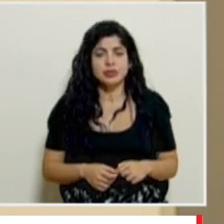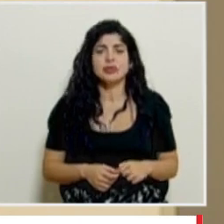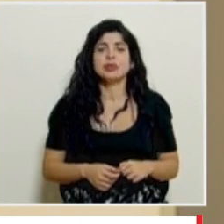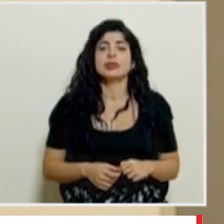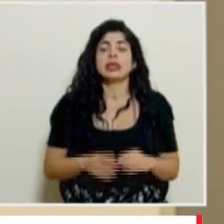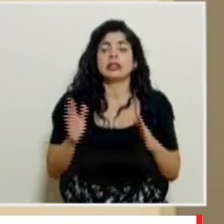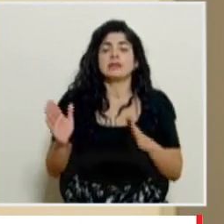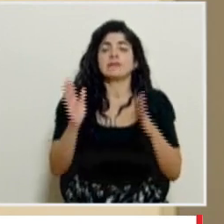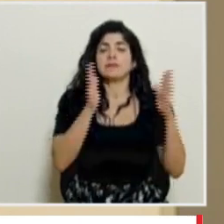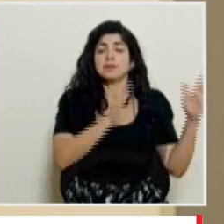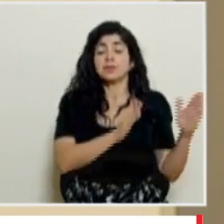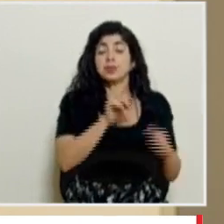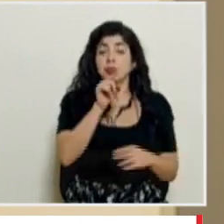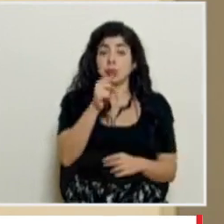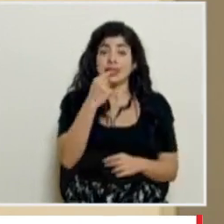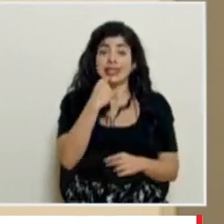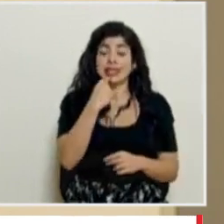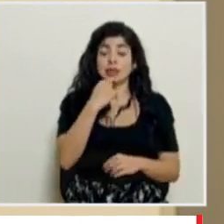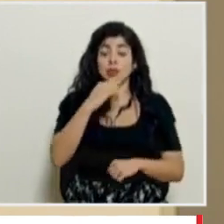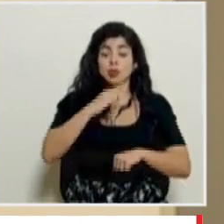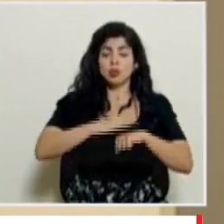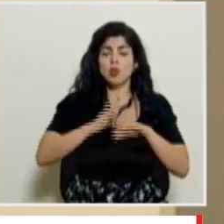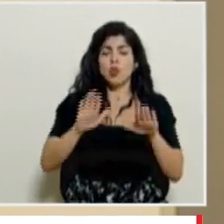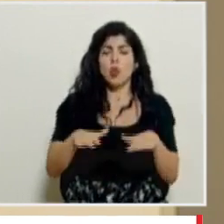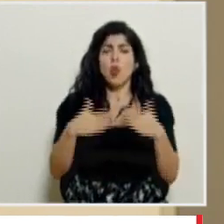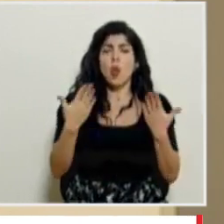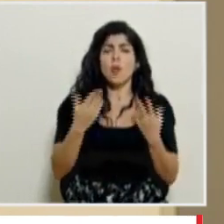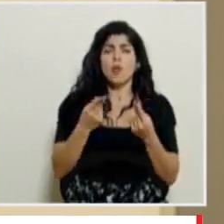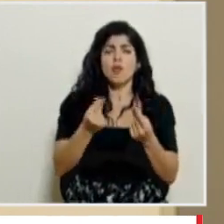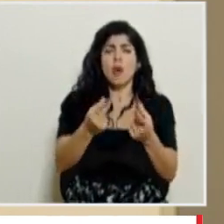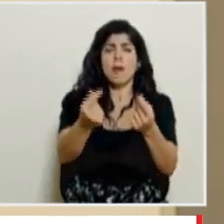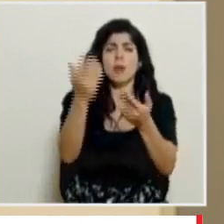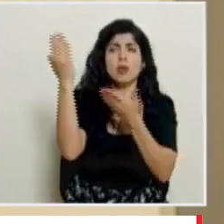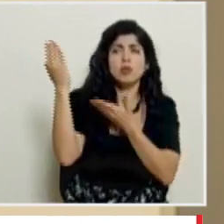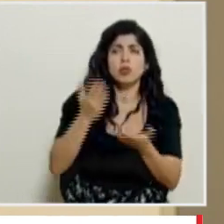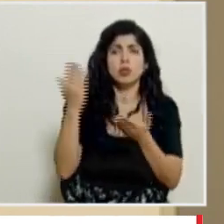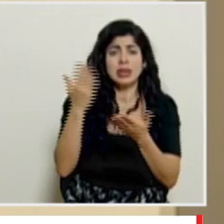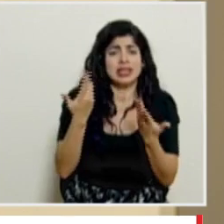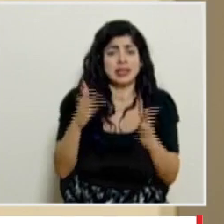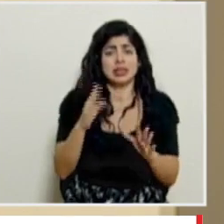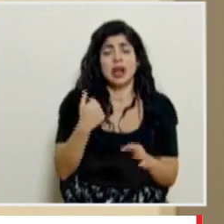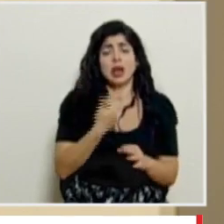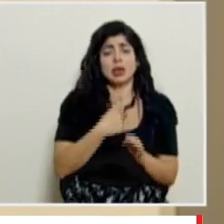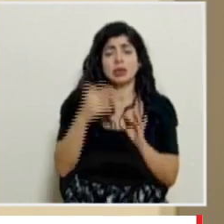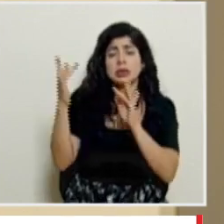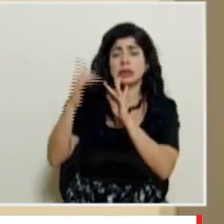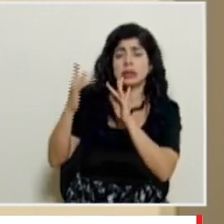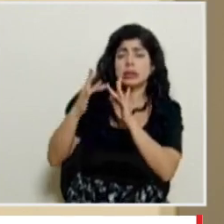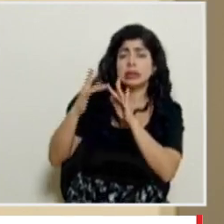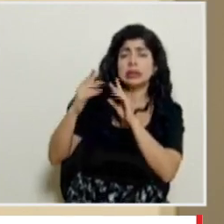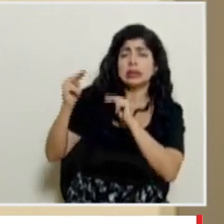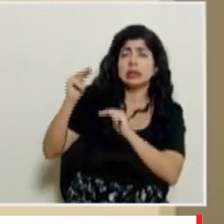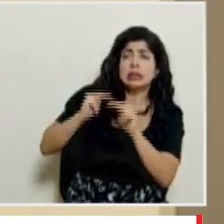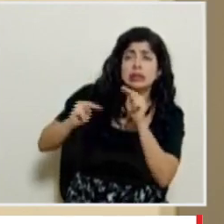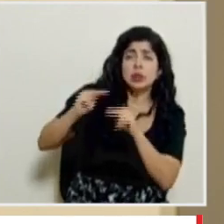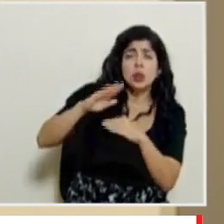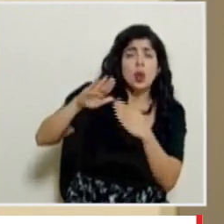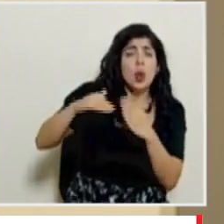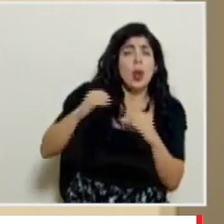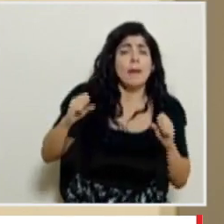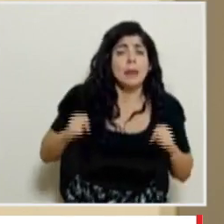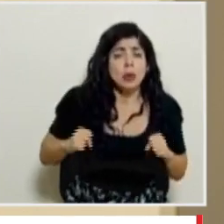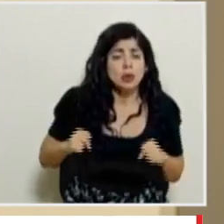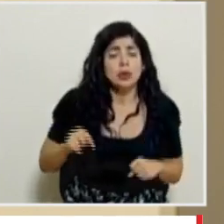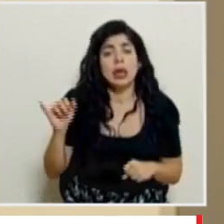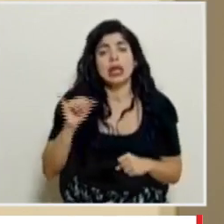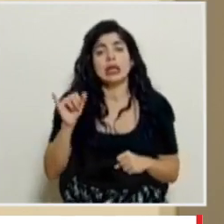y con respecto a lo que usted indica aceleración de envíos hemos hecho todas las gestiones posibles hemos estado explorando